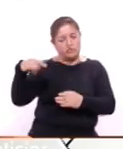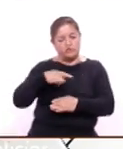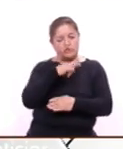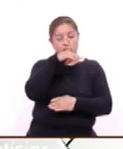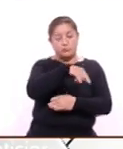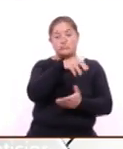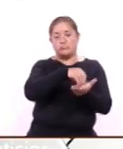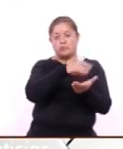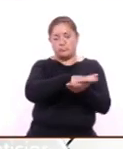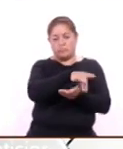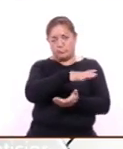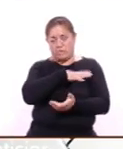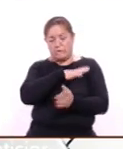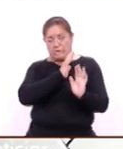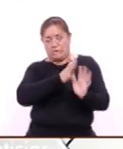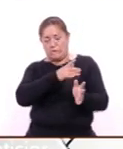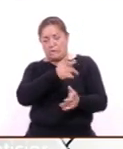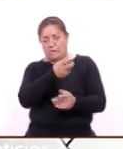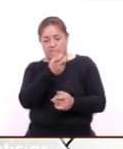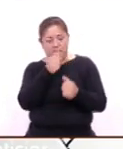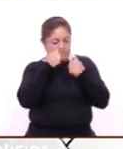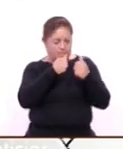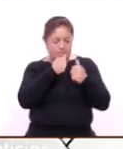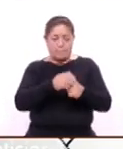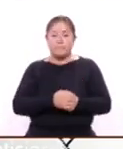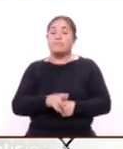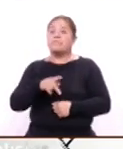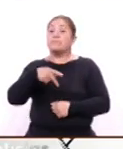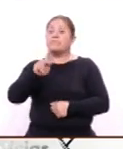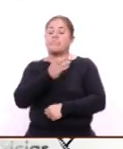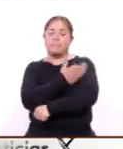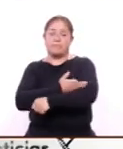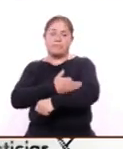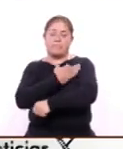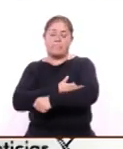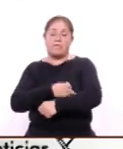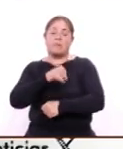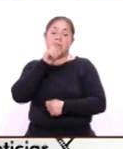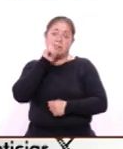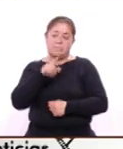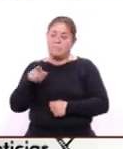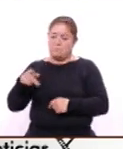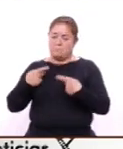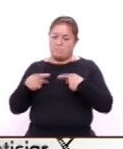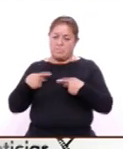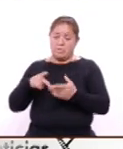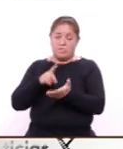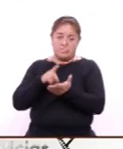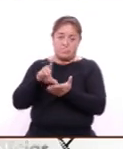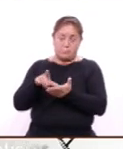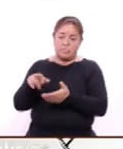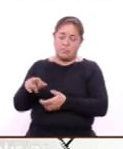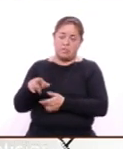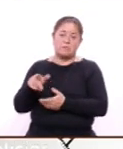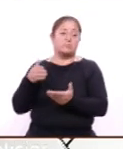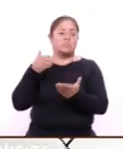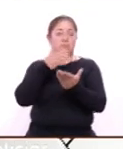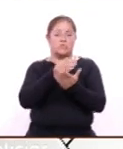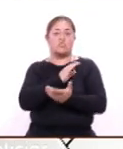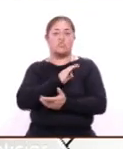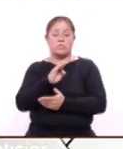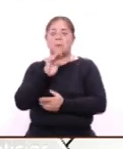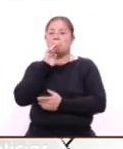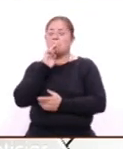para atender a este sector de la población, pero en la tarde también además de tener personas con discapacidad pueden acudir las